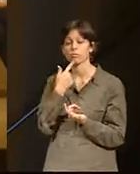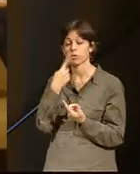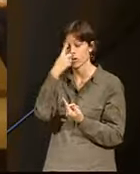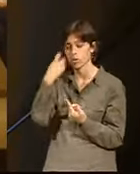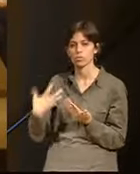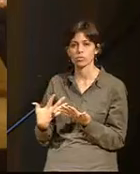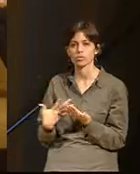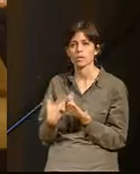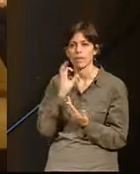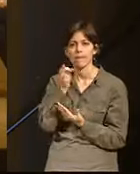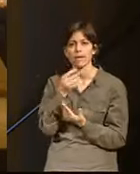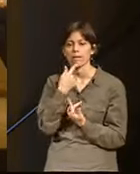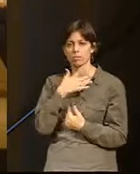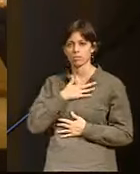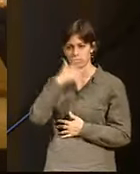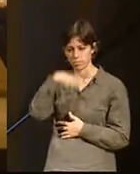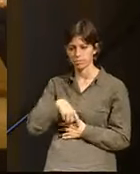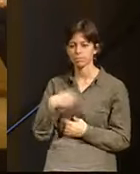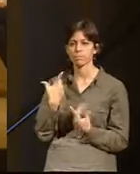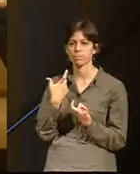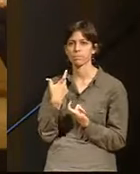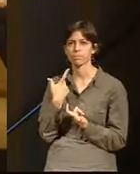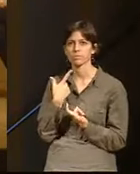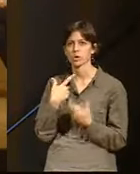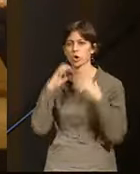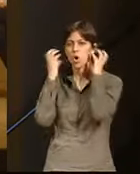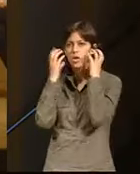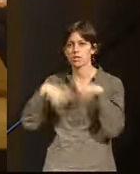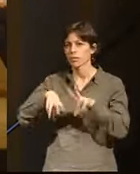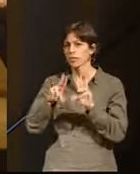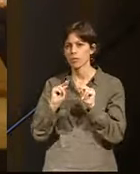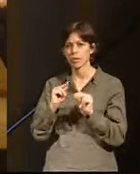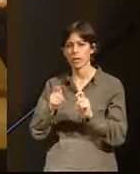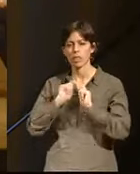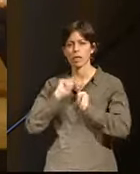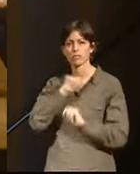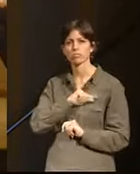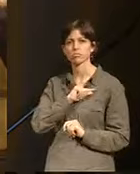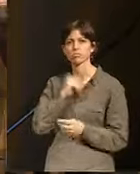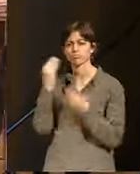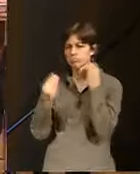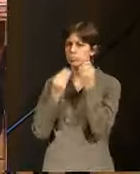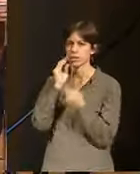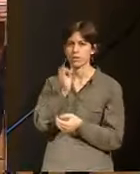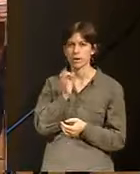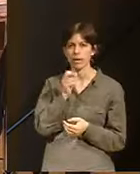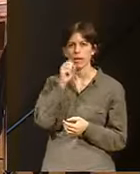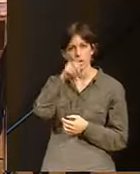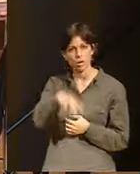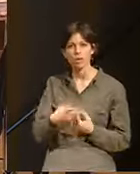de verdad que a mí personalmente cuando acabo este congreso me sirve muy mucho, además de para reflexionar sobre estas cosas,